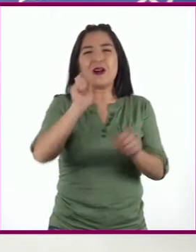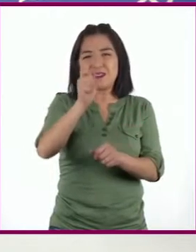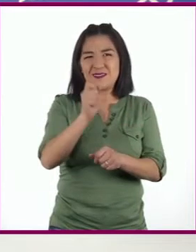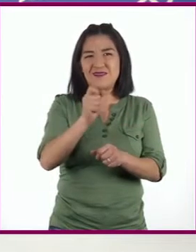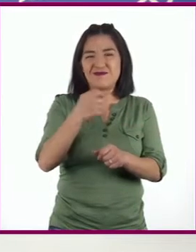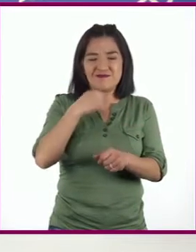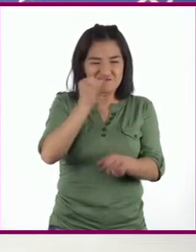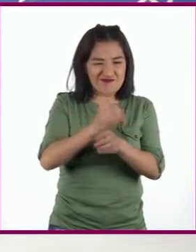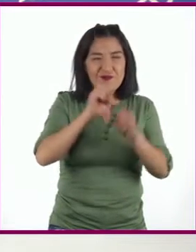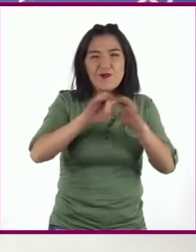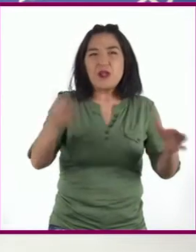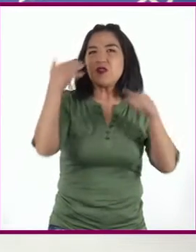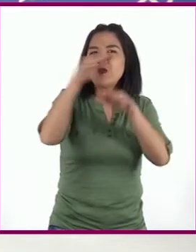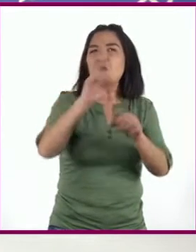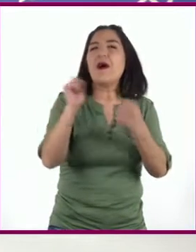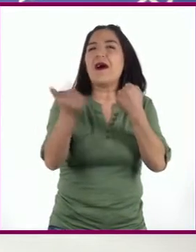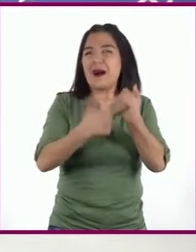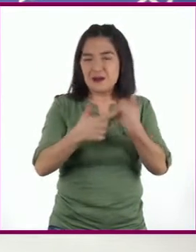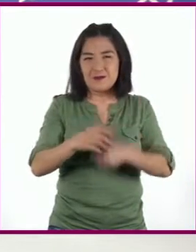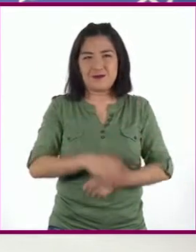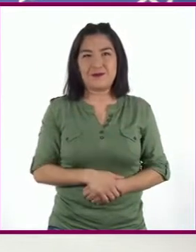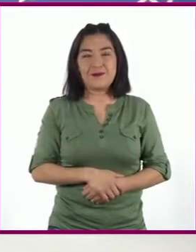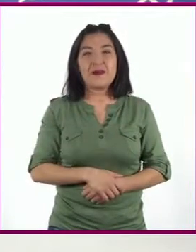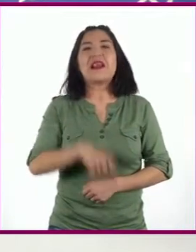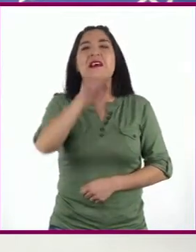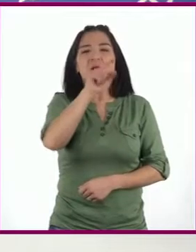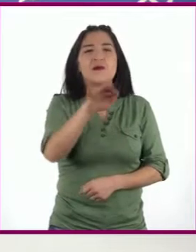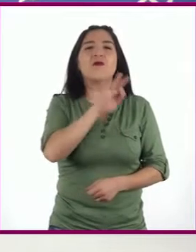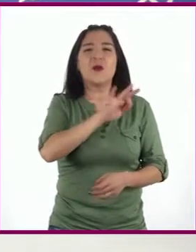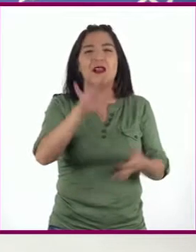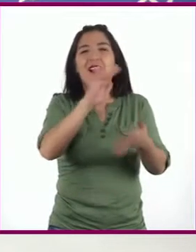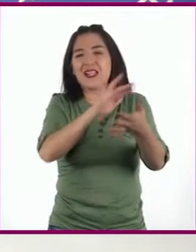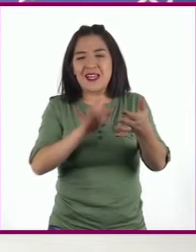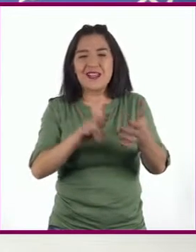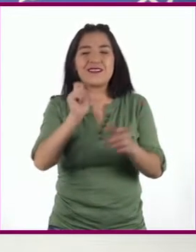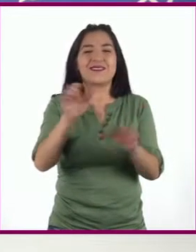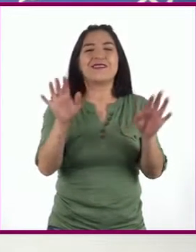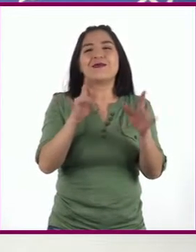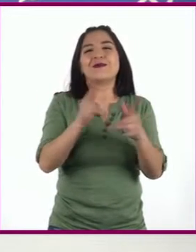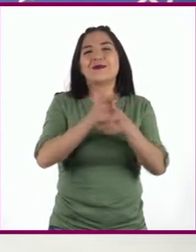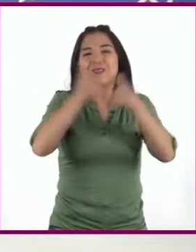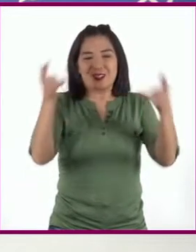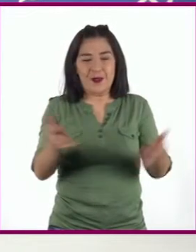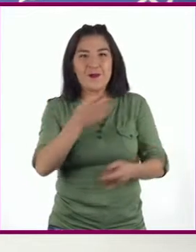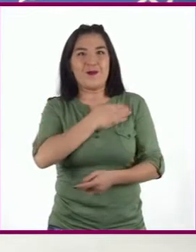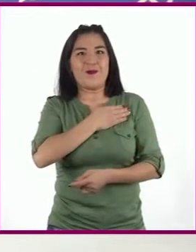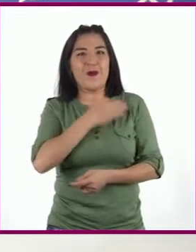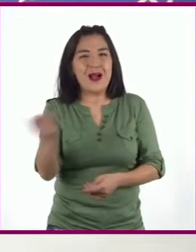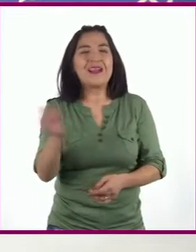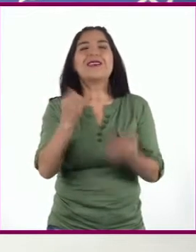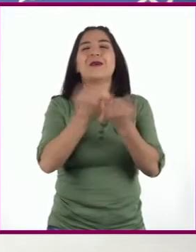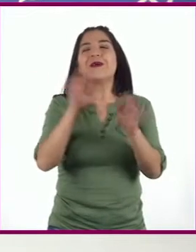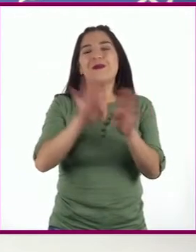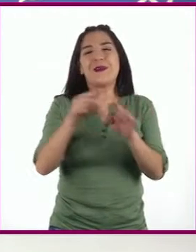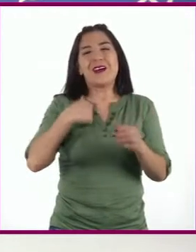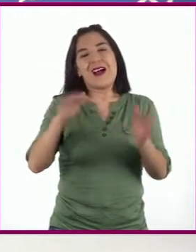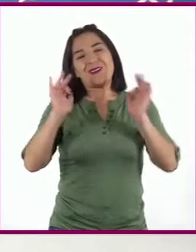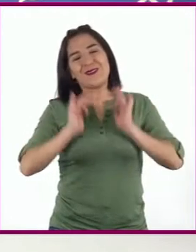de algo. O también leer una buena historia me significa disfrutar un buen momento.